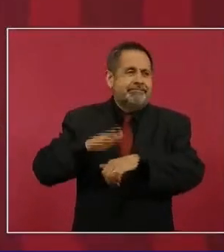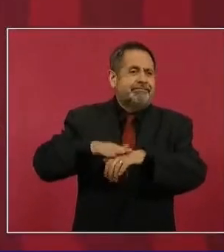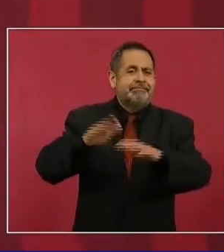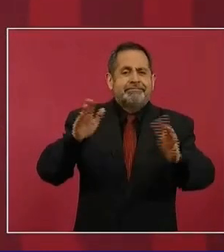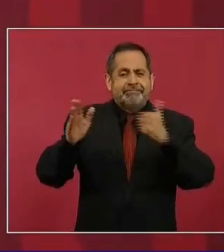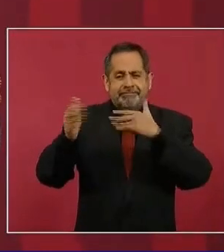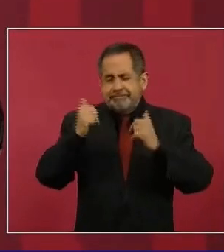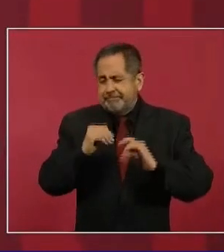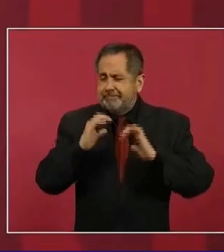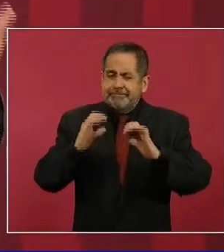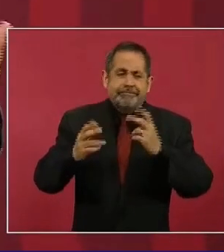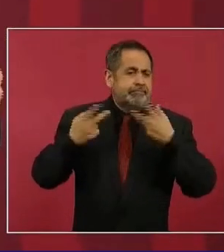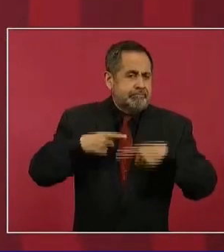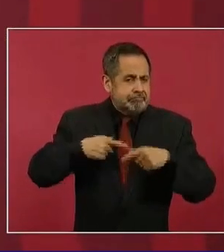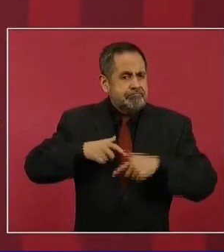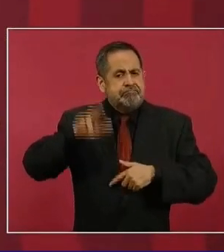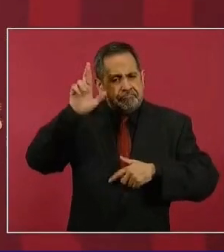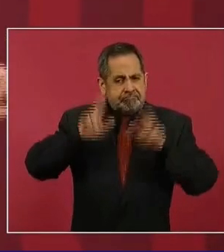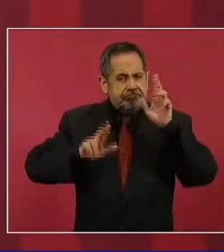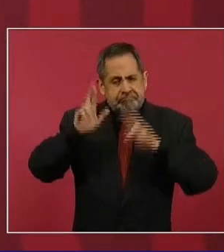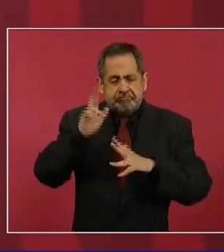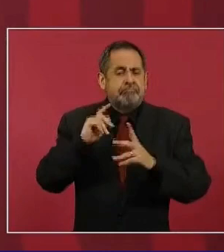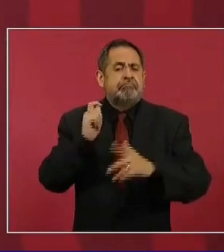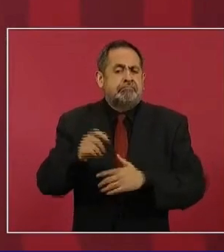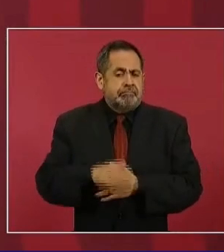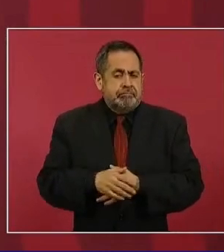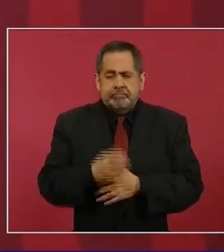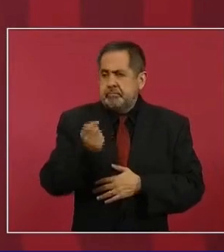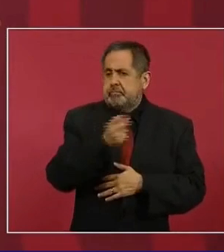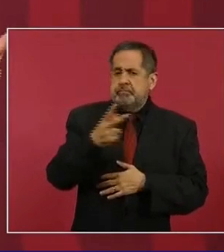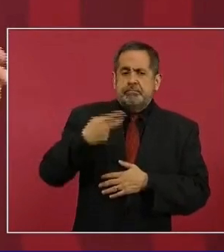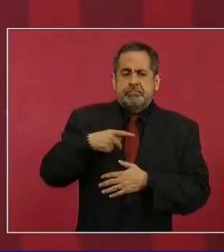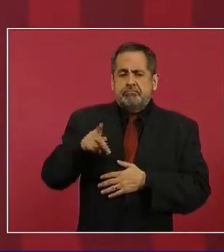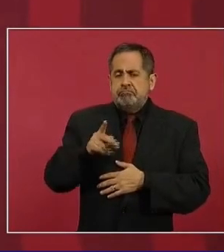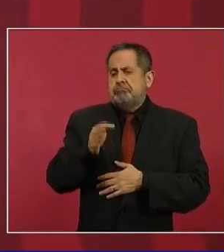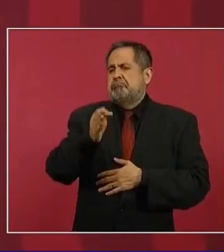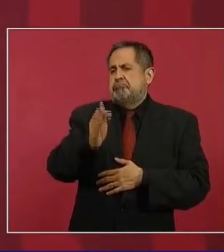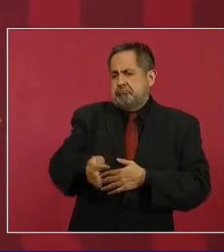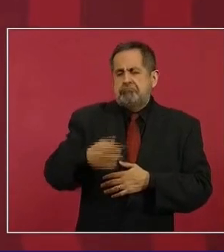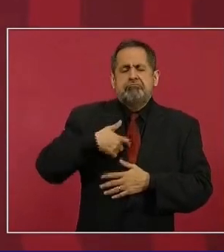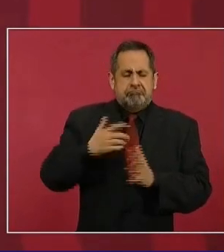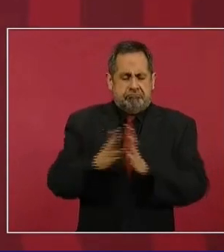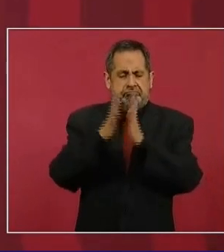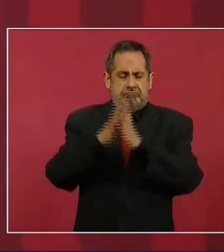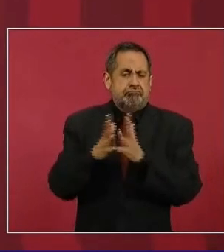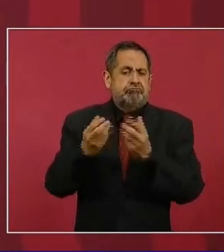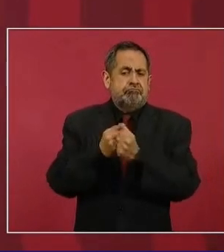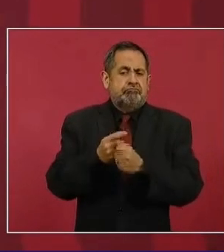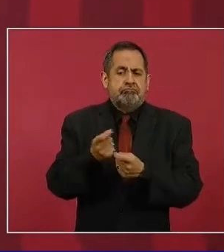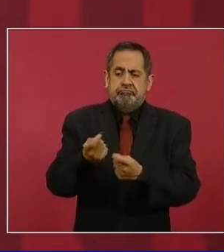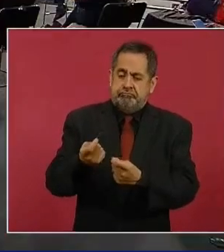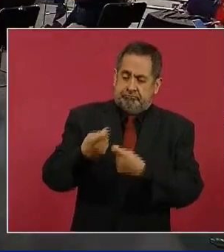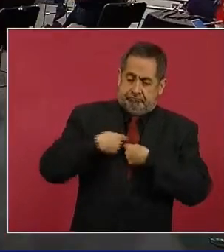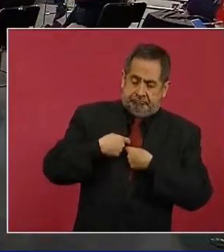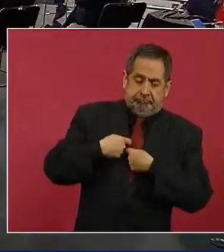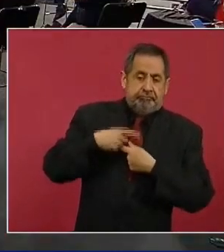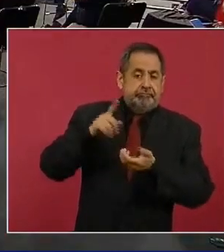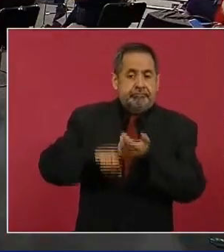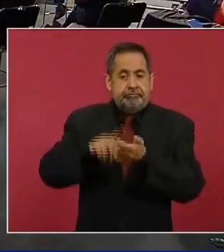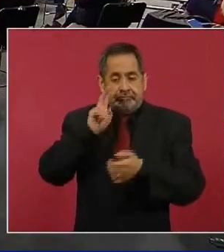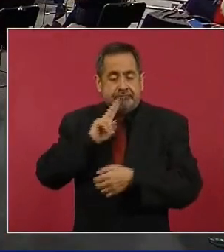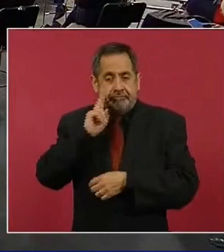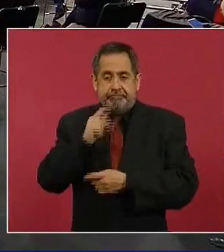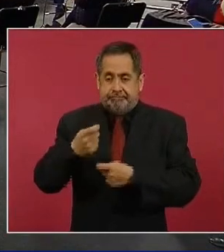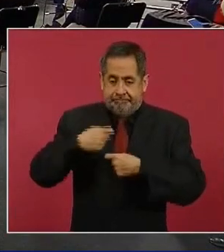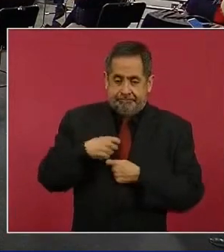es un proceso muy cuidado y todo lo que tienen que hacer es aceptar participar, recibirían o bien la vacuna